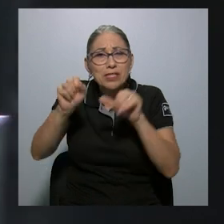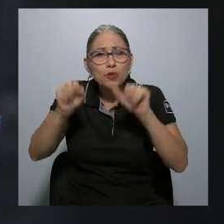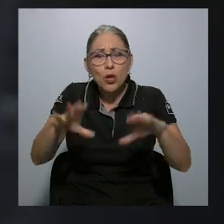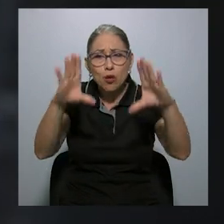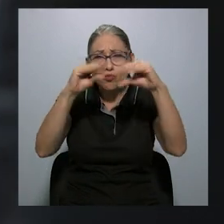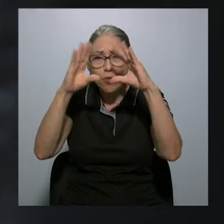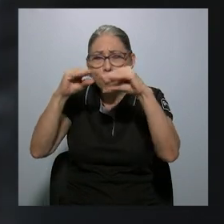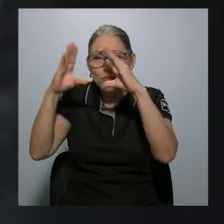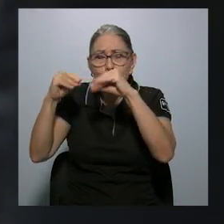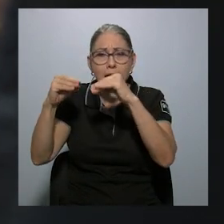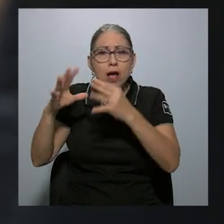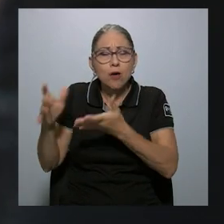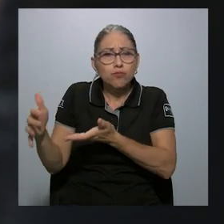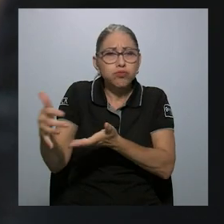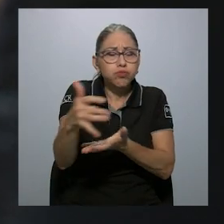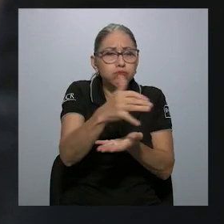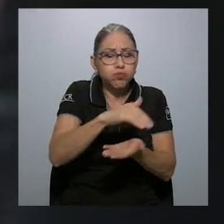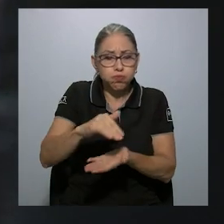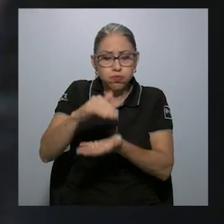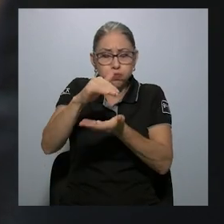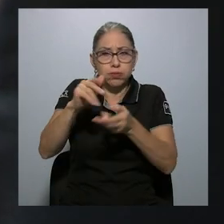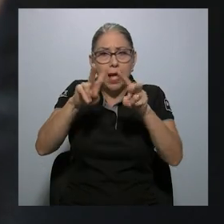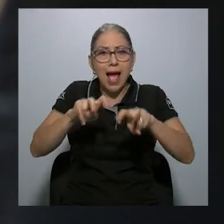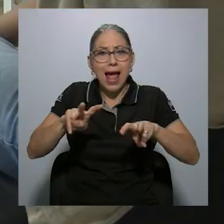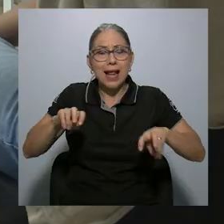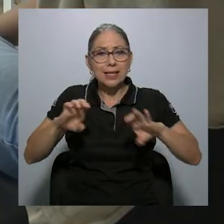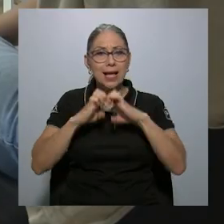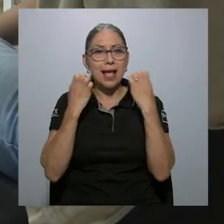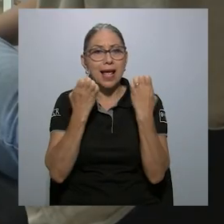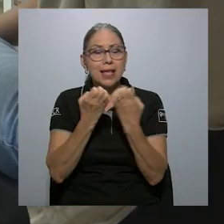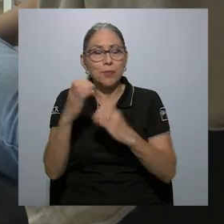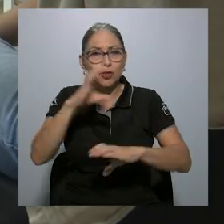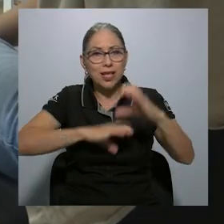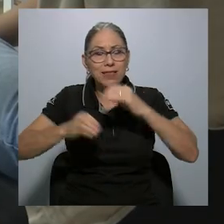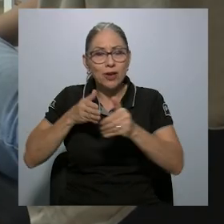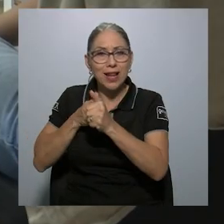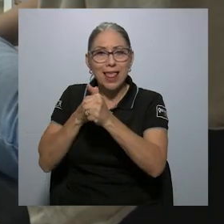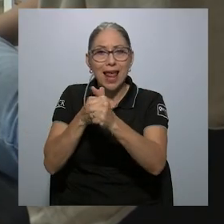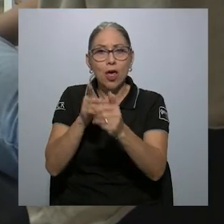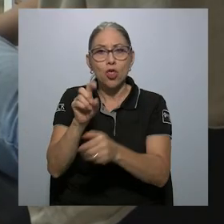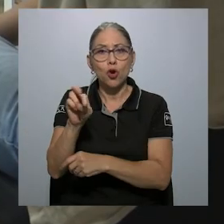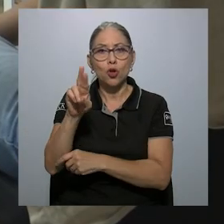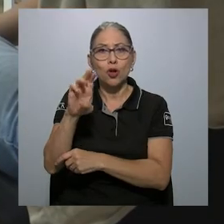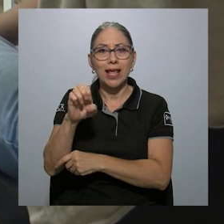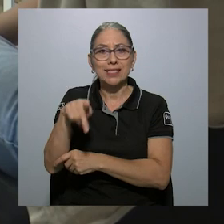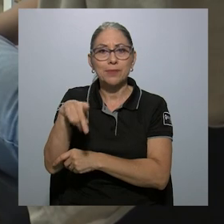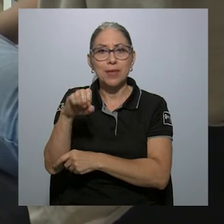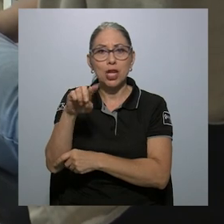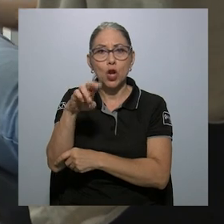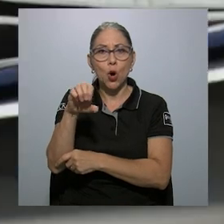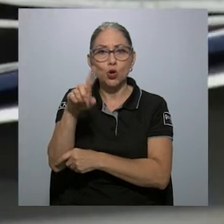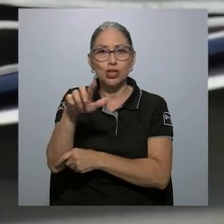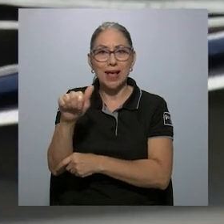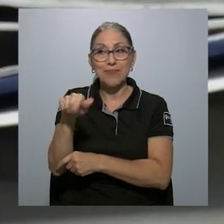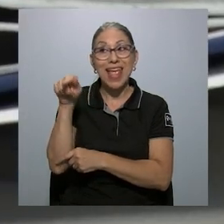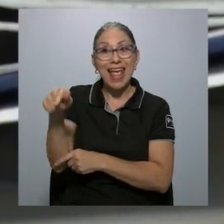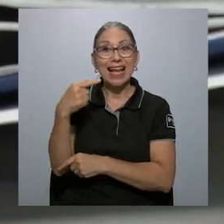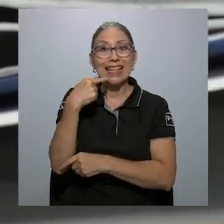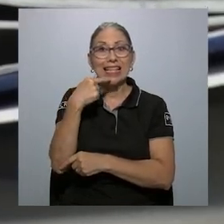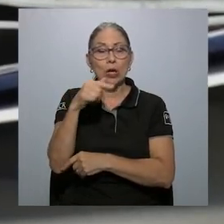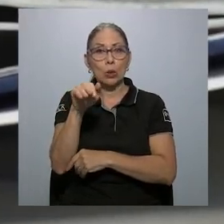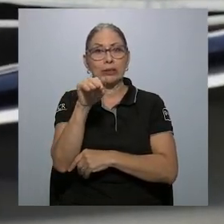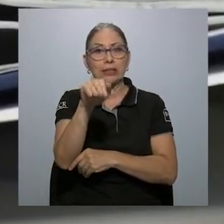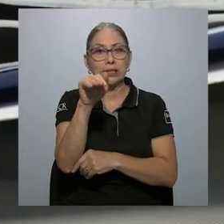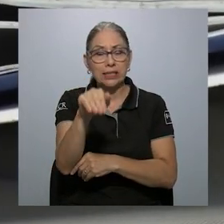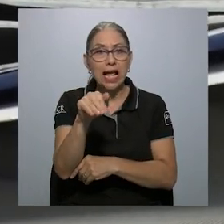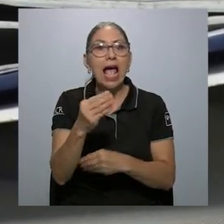cantidad de datos e información, la cual fue analizada por el equipo científico liderado por el doctor Espinosa, quien alertó